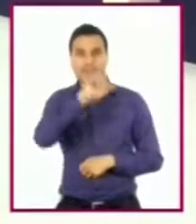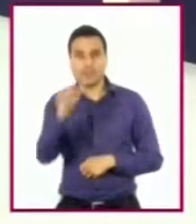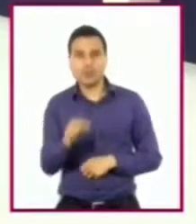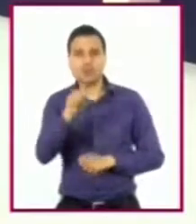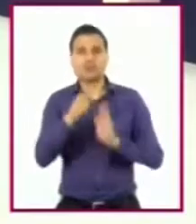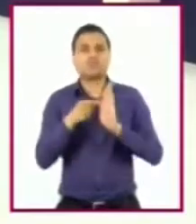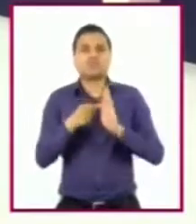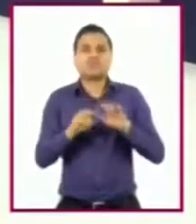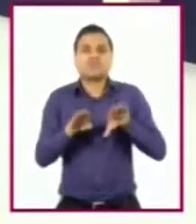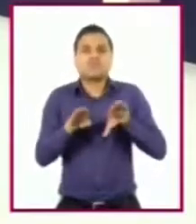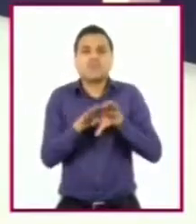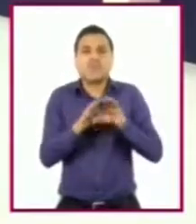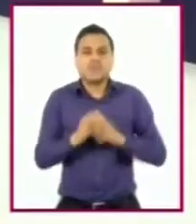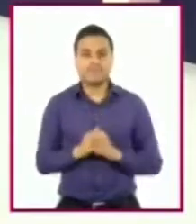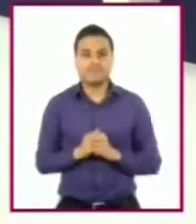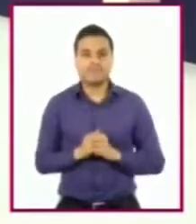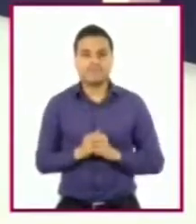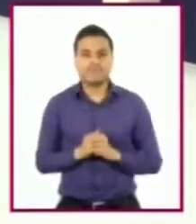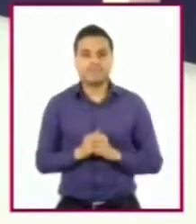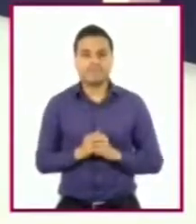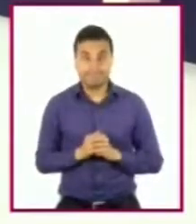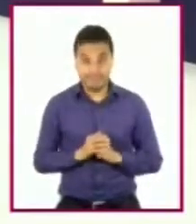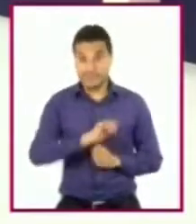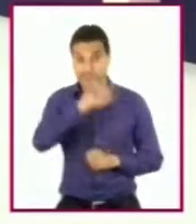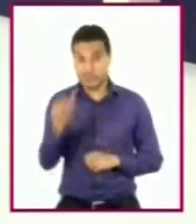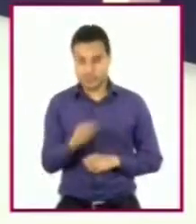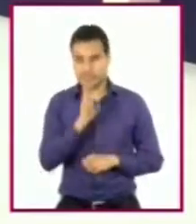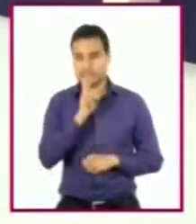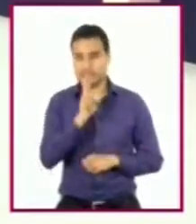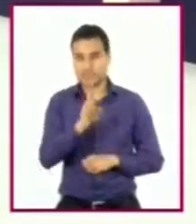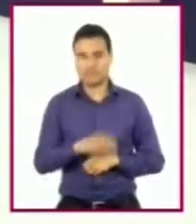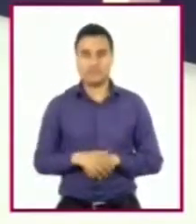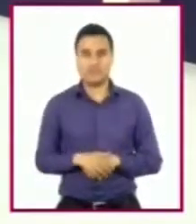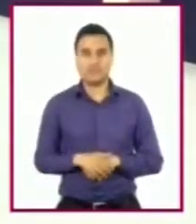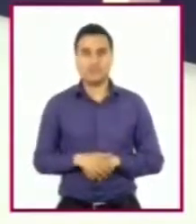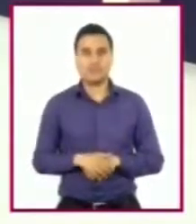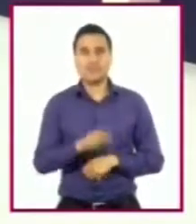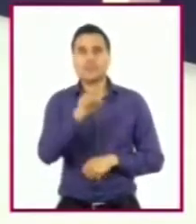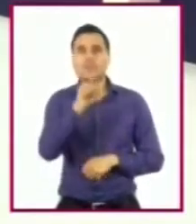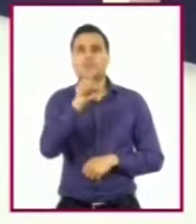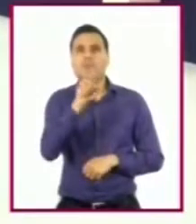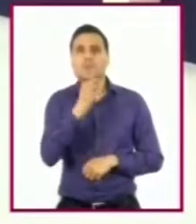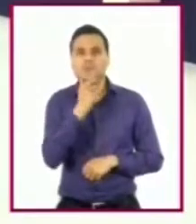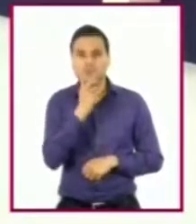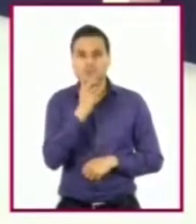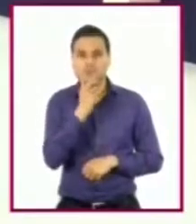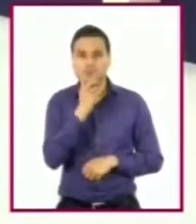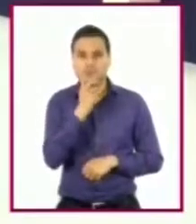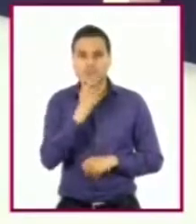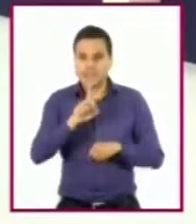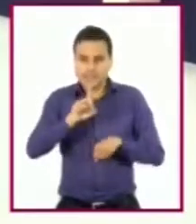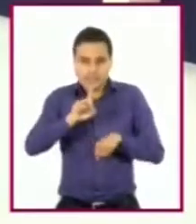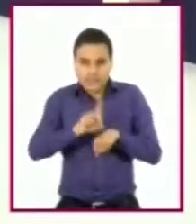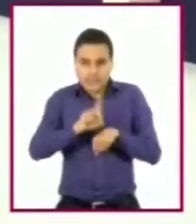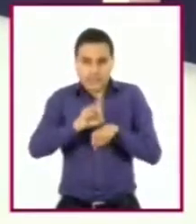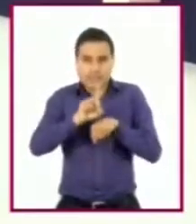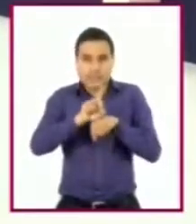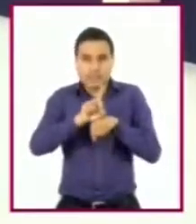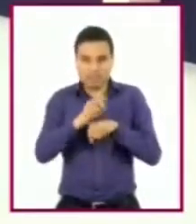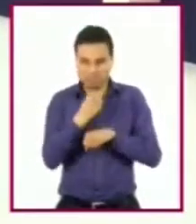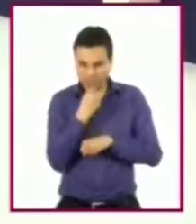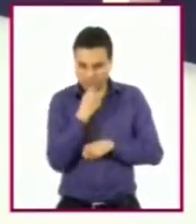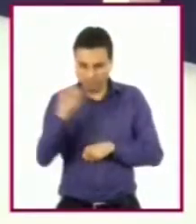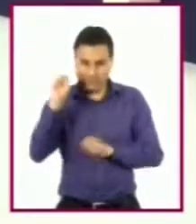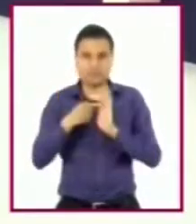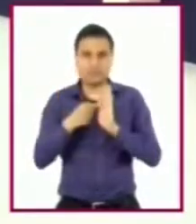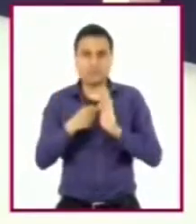continuación. Después, respondan. ¿Cómo ponen en práctica sus capacidades en la vida diaria? No se preocupen